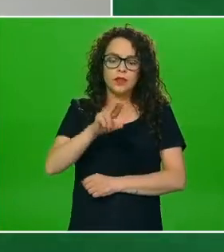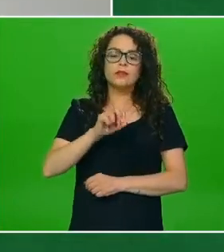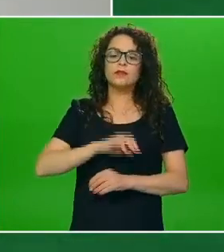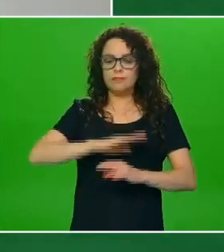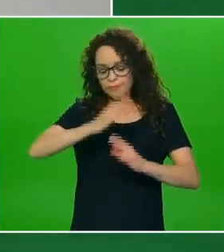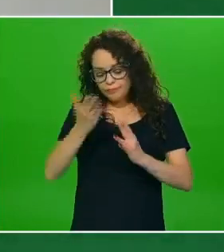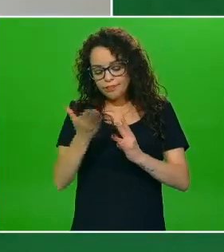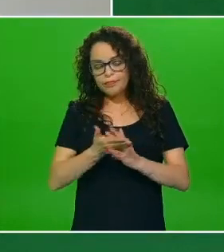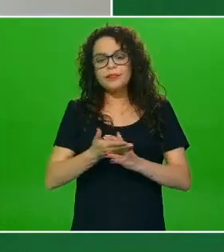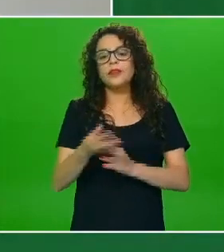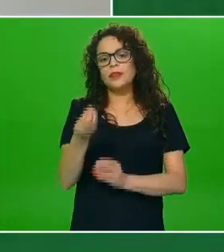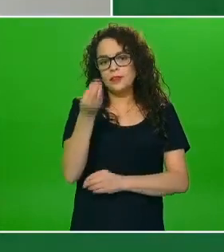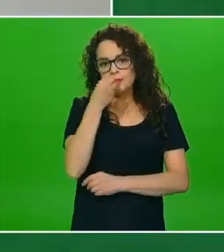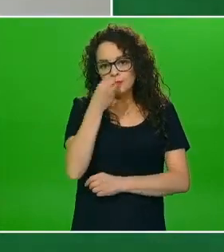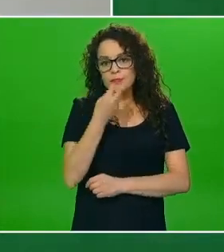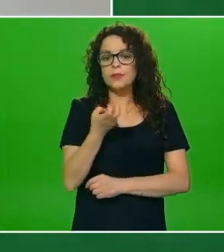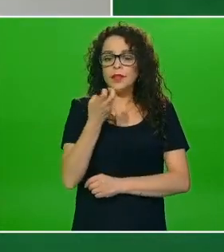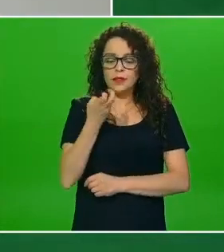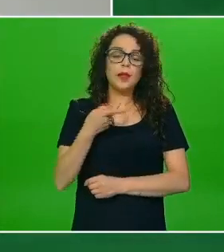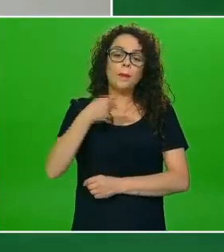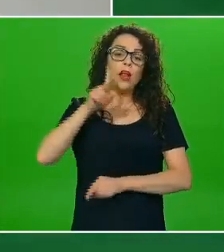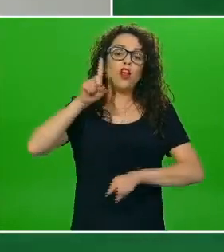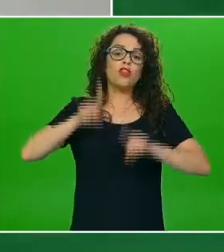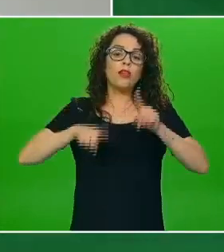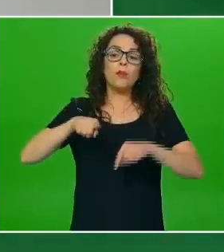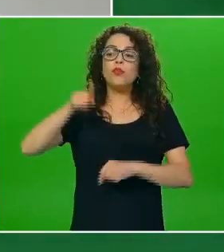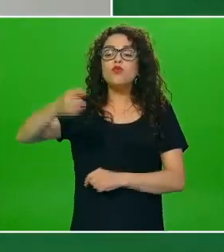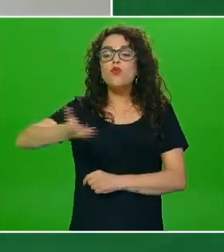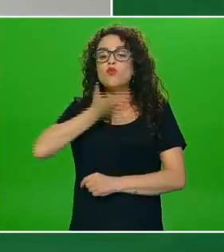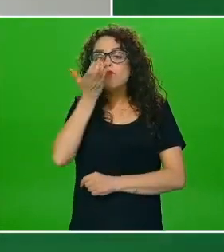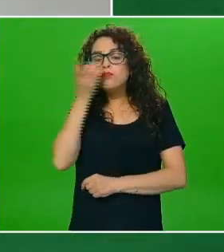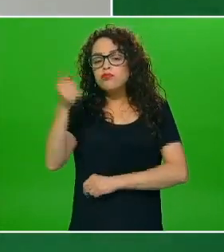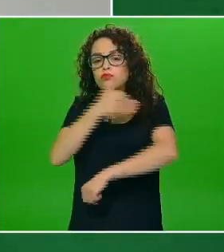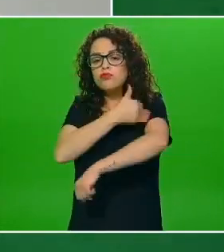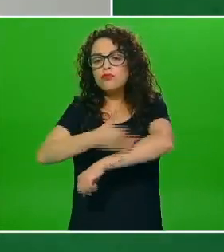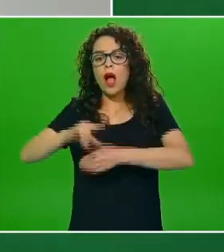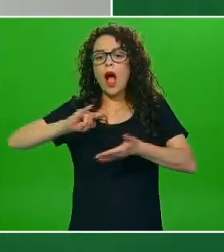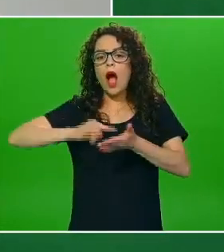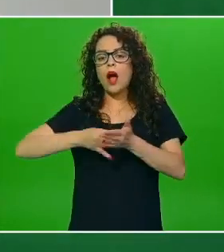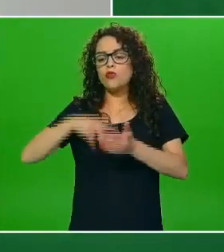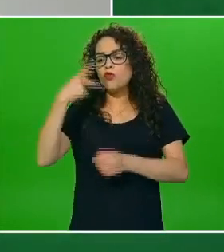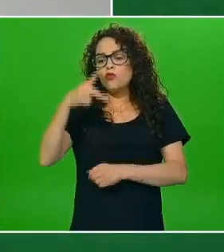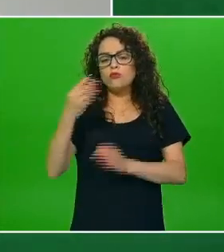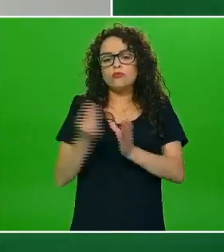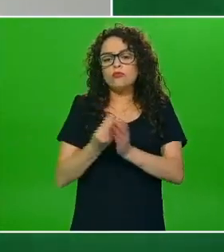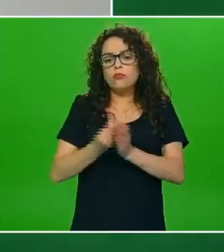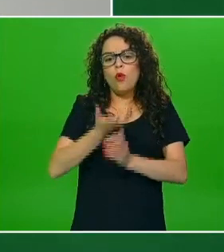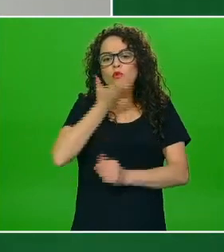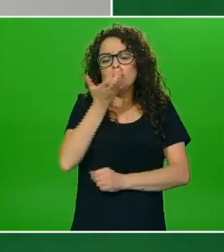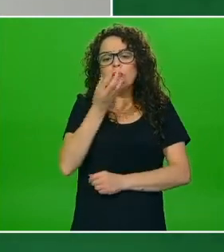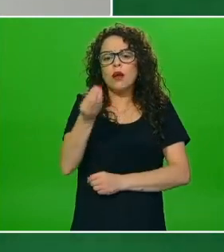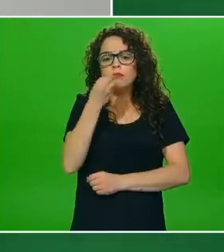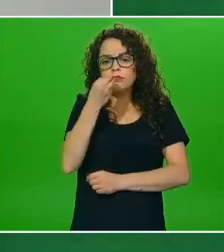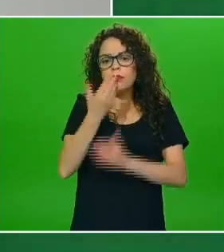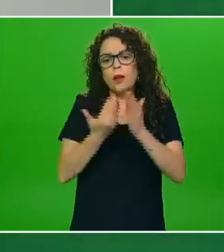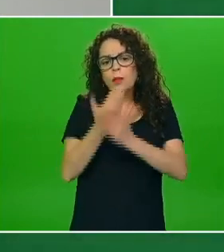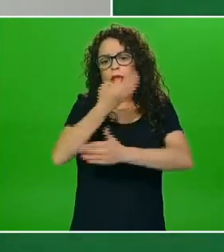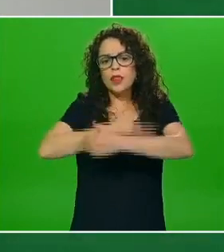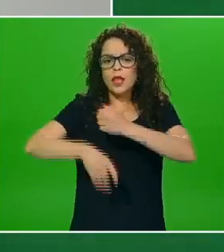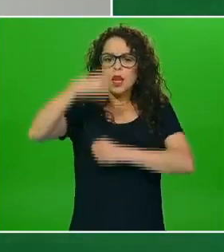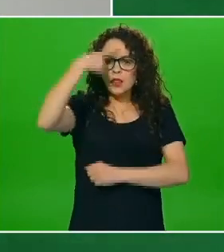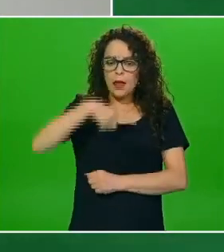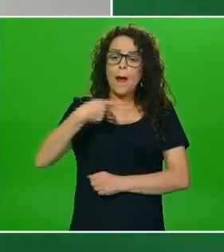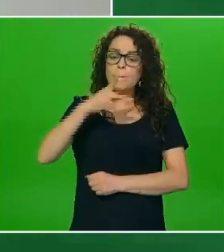de los hábitos de la familia pero lo más importante es ser consistentes en los horarios en que se